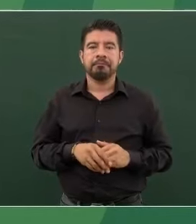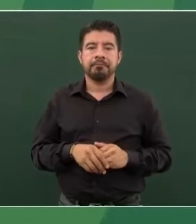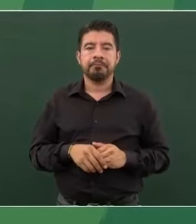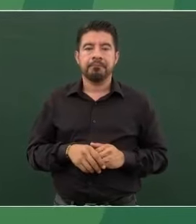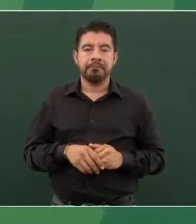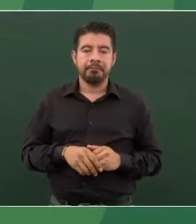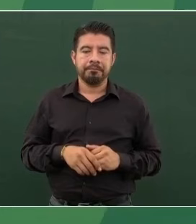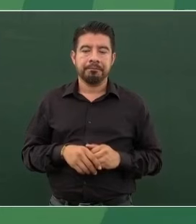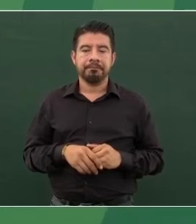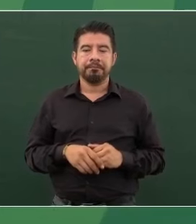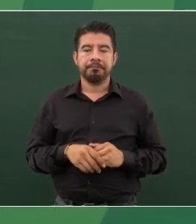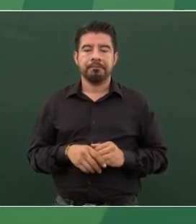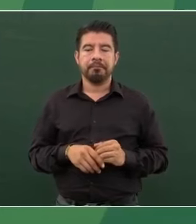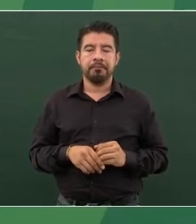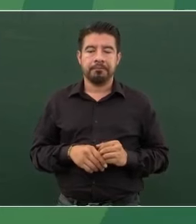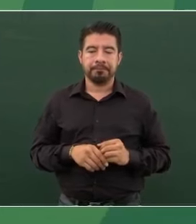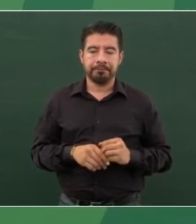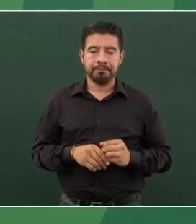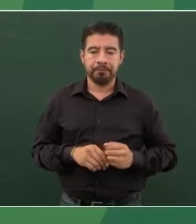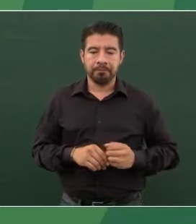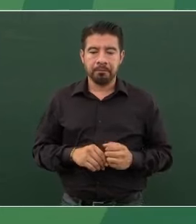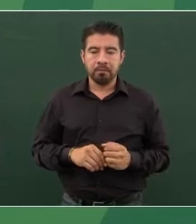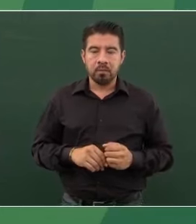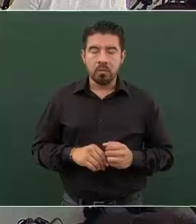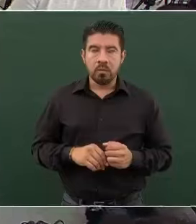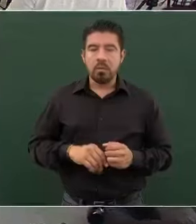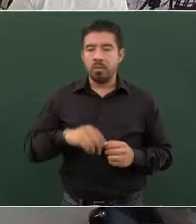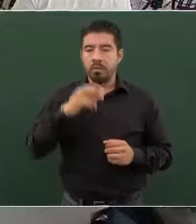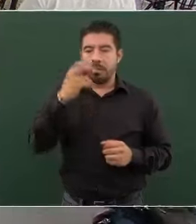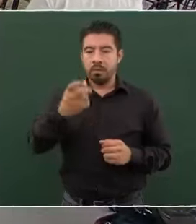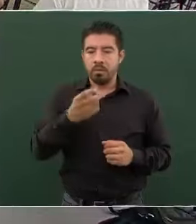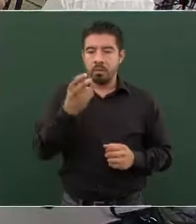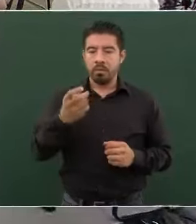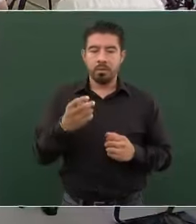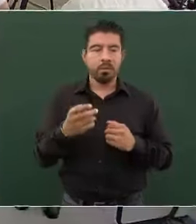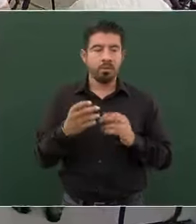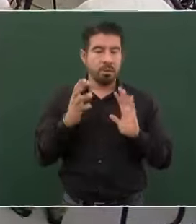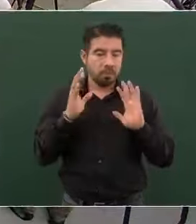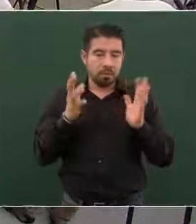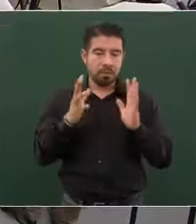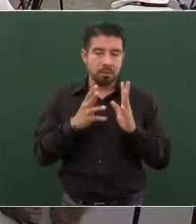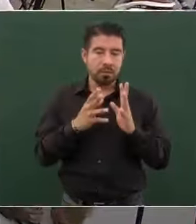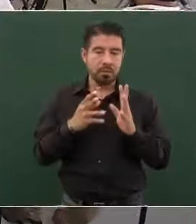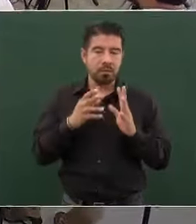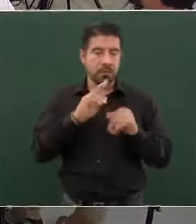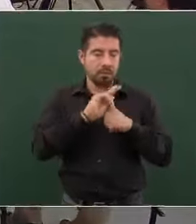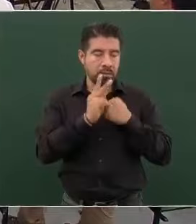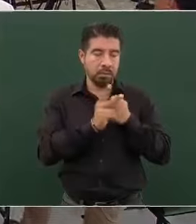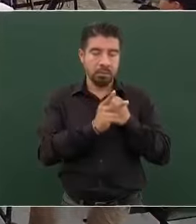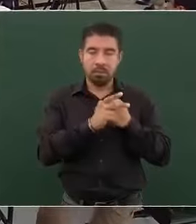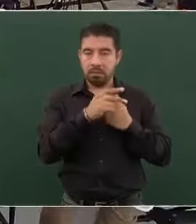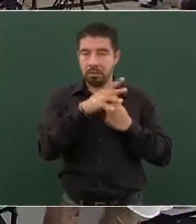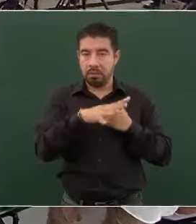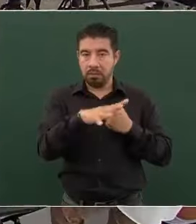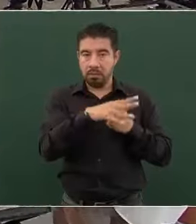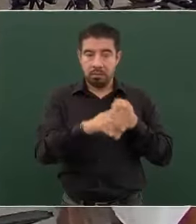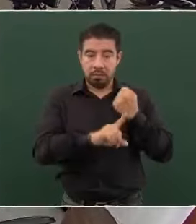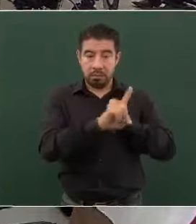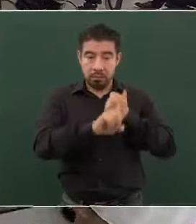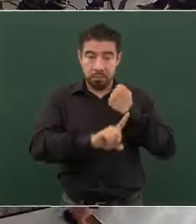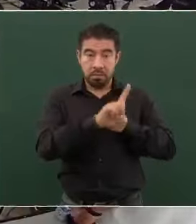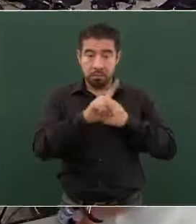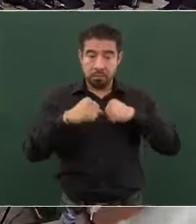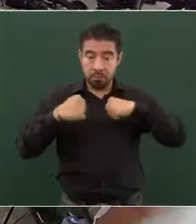eso es lo que va a resolver en el fondo el problema, no los muros,